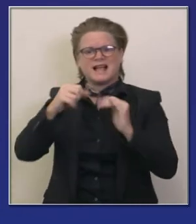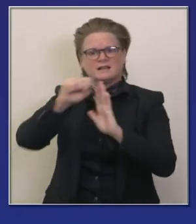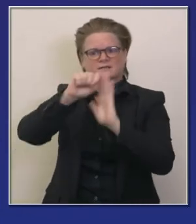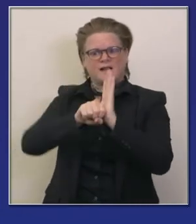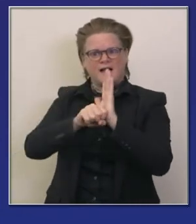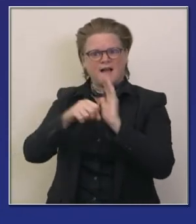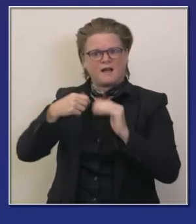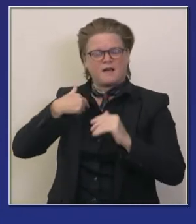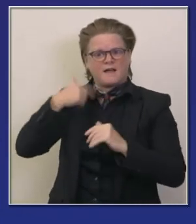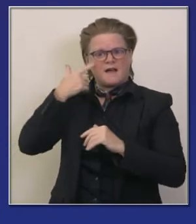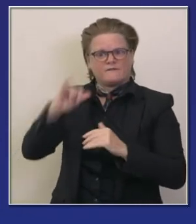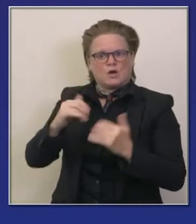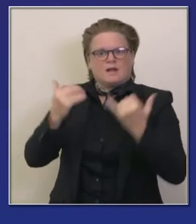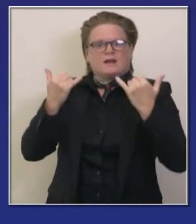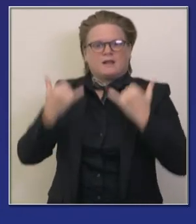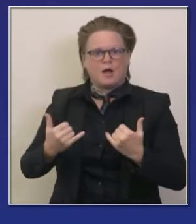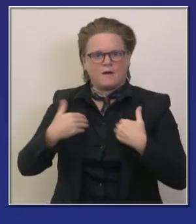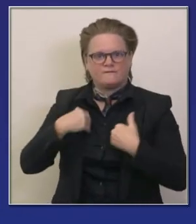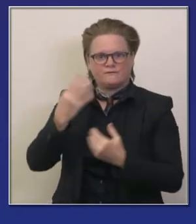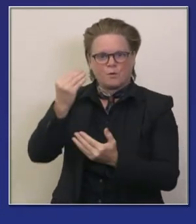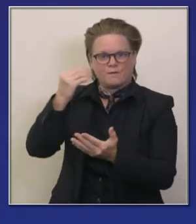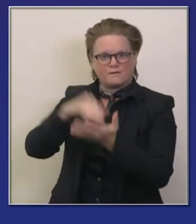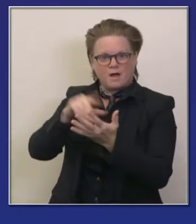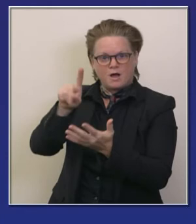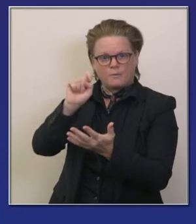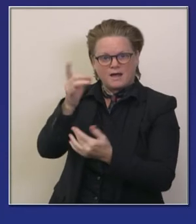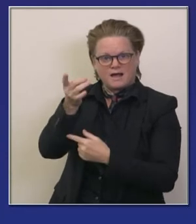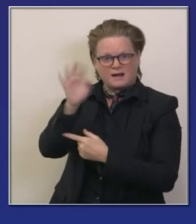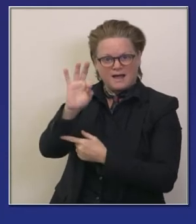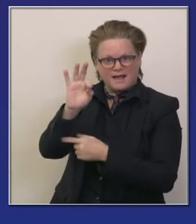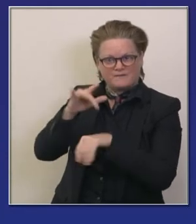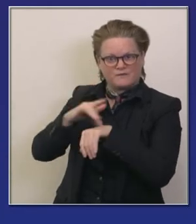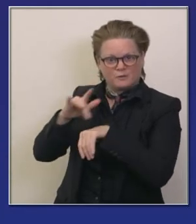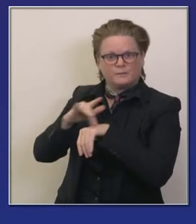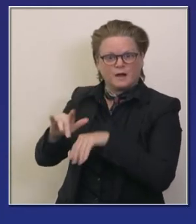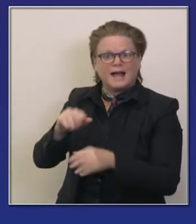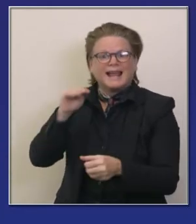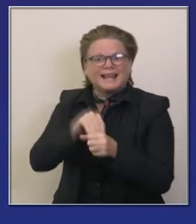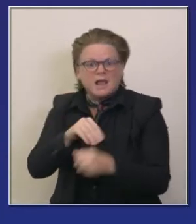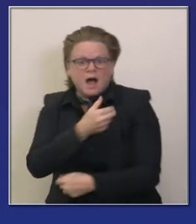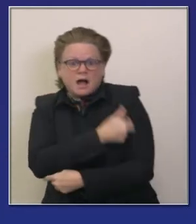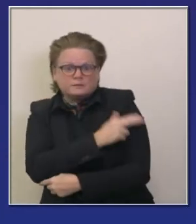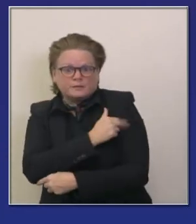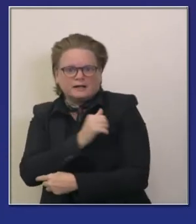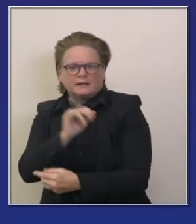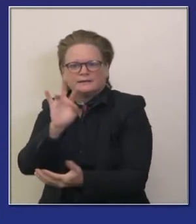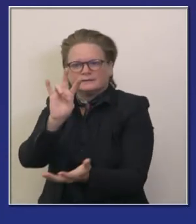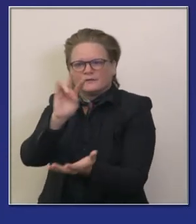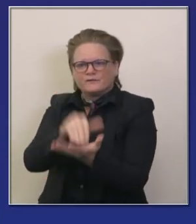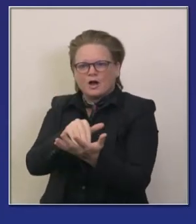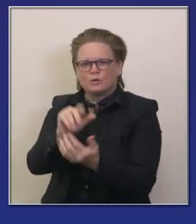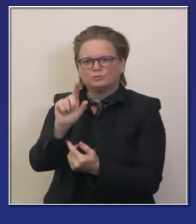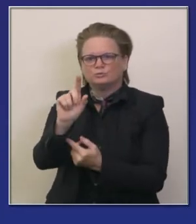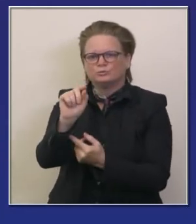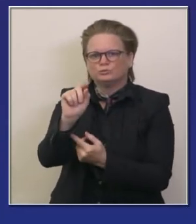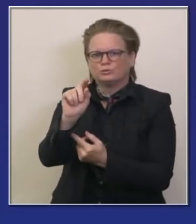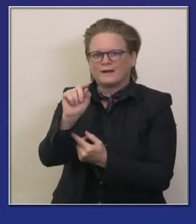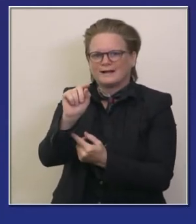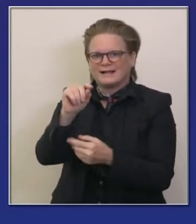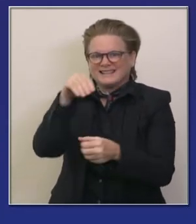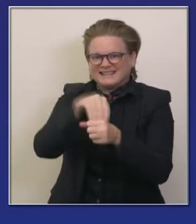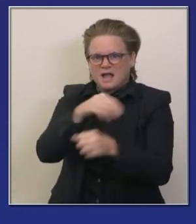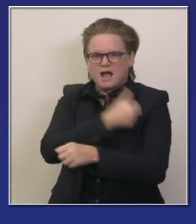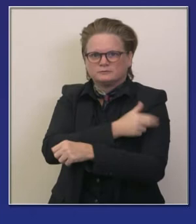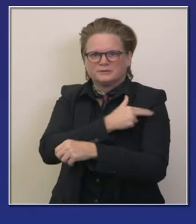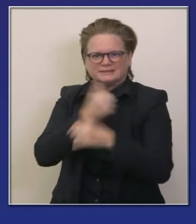mil ventiladores estamos en una posición mucho mejor que al inicio de la pandemia en cuanto a